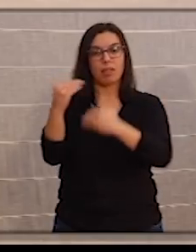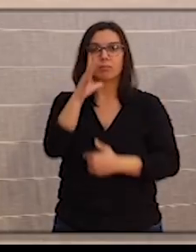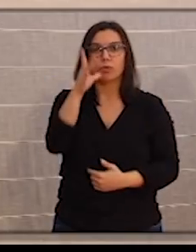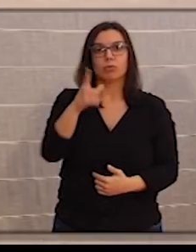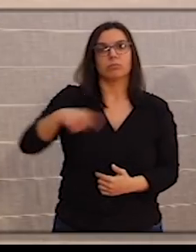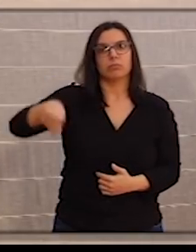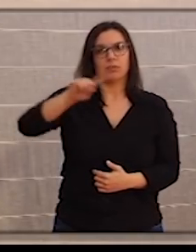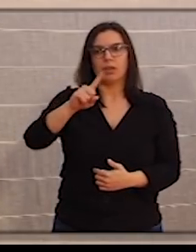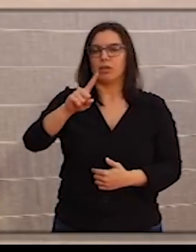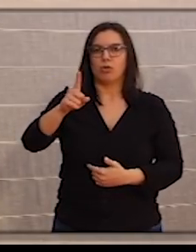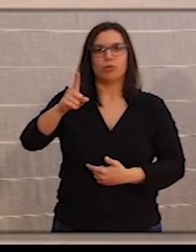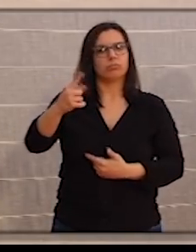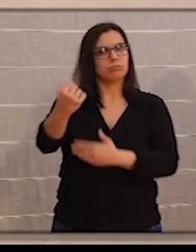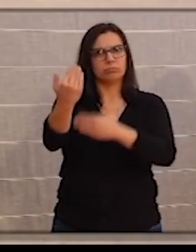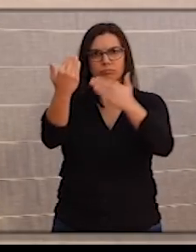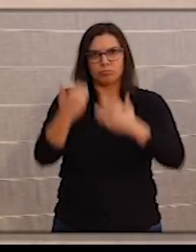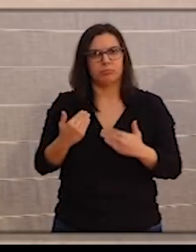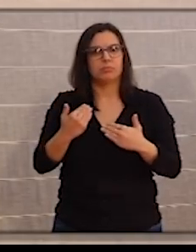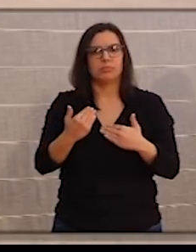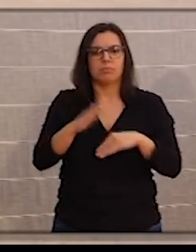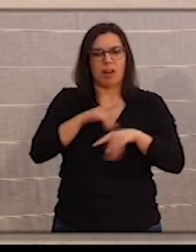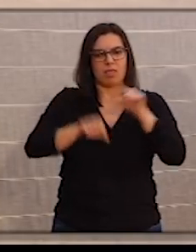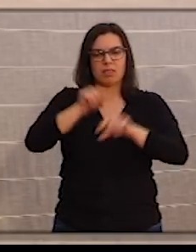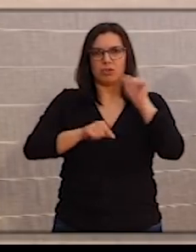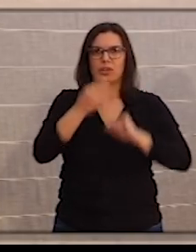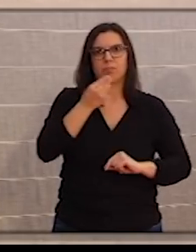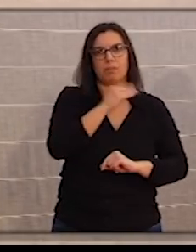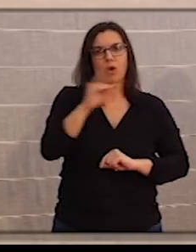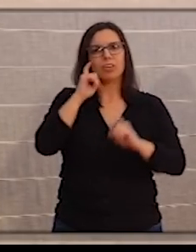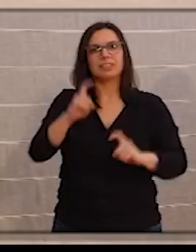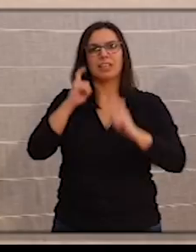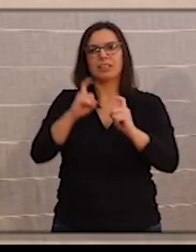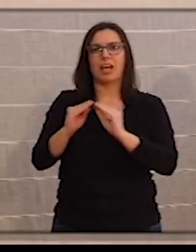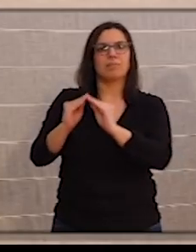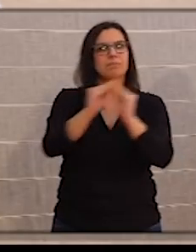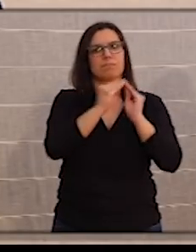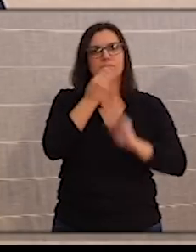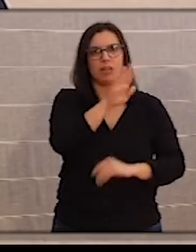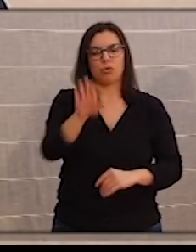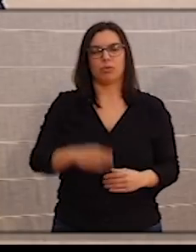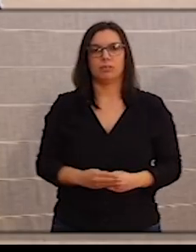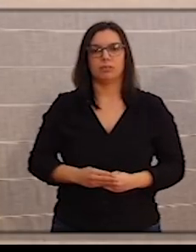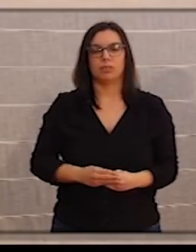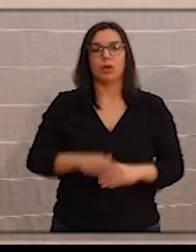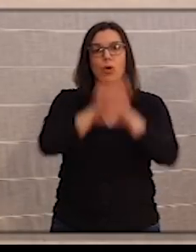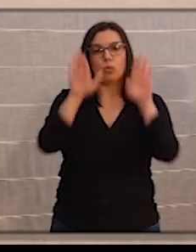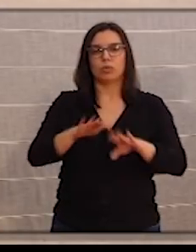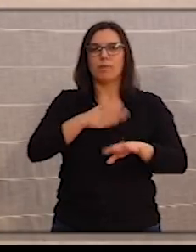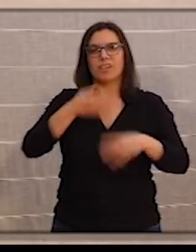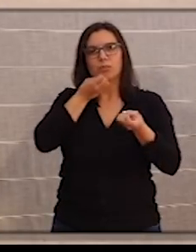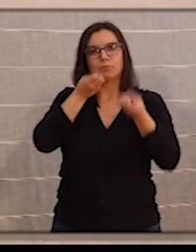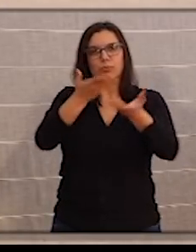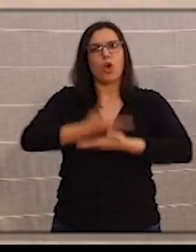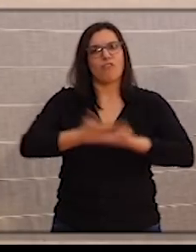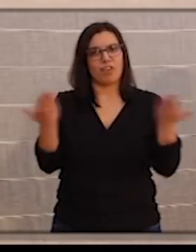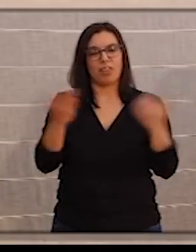para tomar las mejores decisiones por el bien común. Concluyo enviando un mensaje de confianza. Vamos a